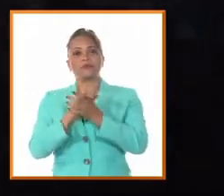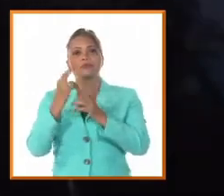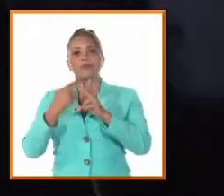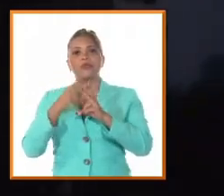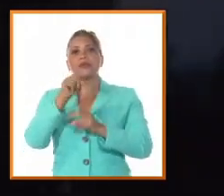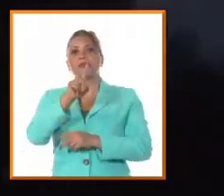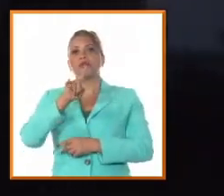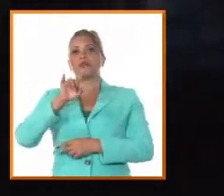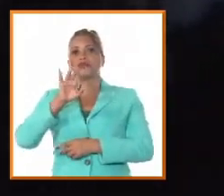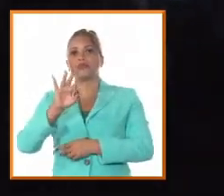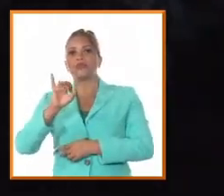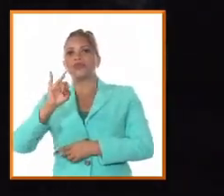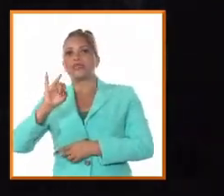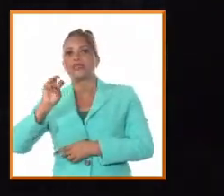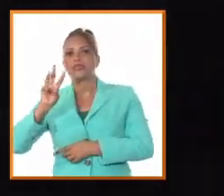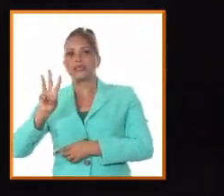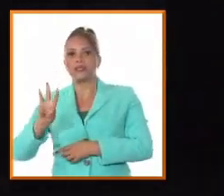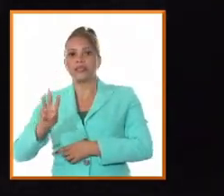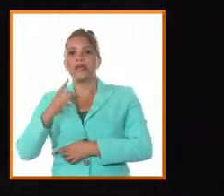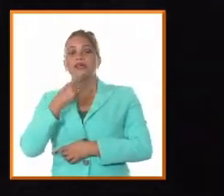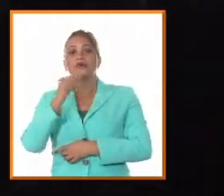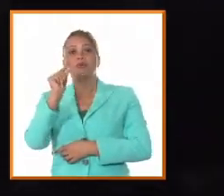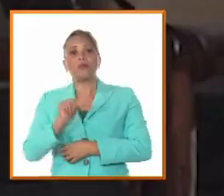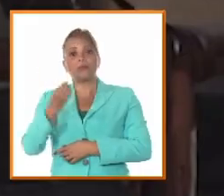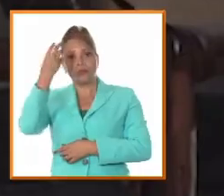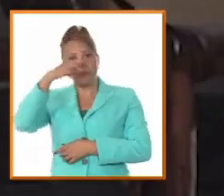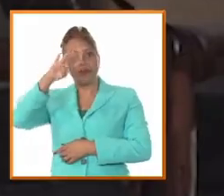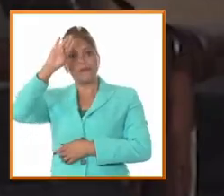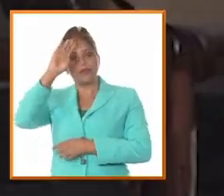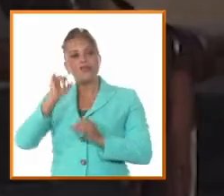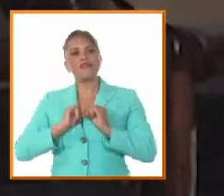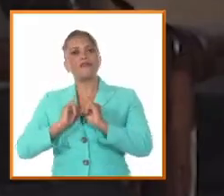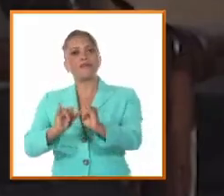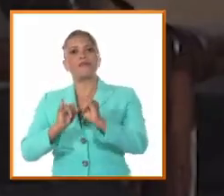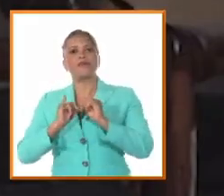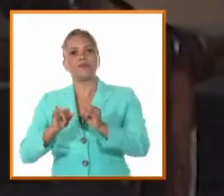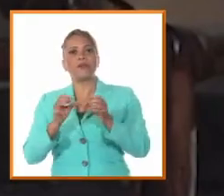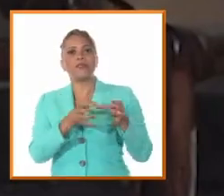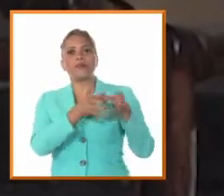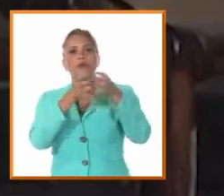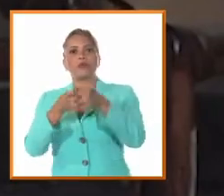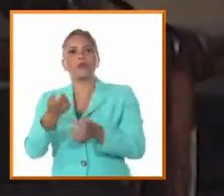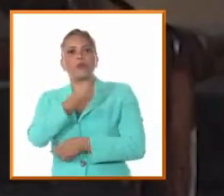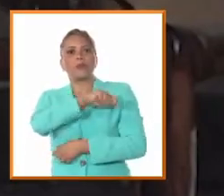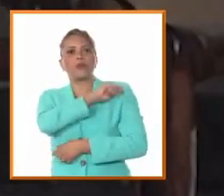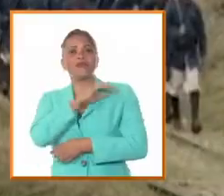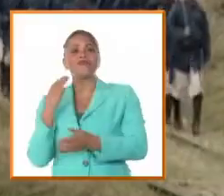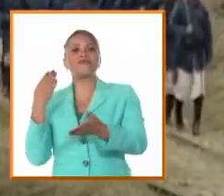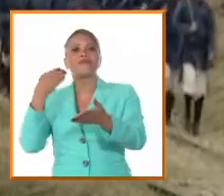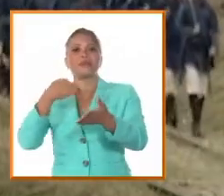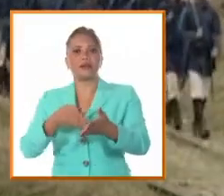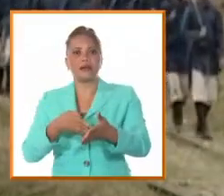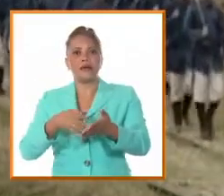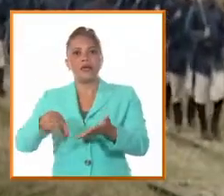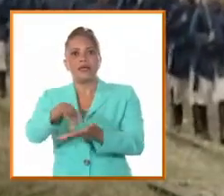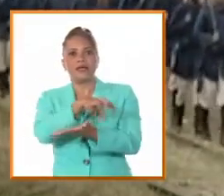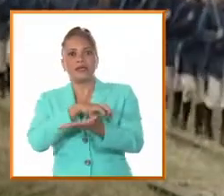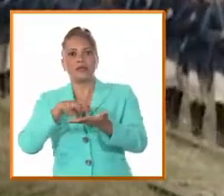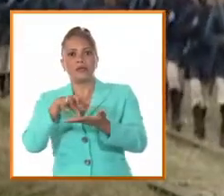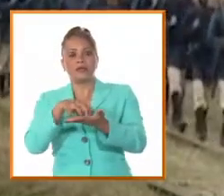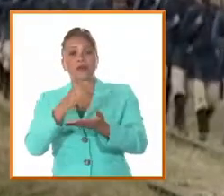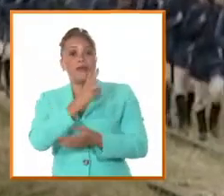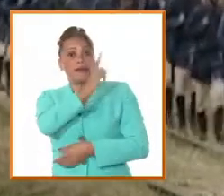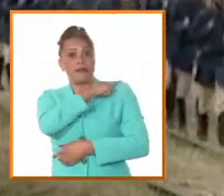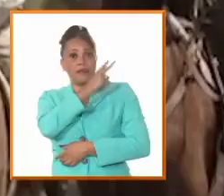1873, un mensajero mambín forma la presencia de tropas españolas en la cercanía del campamento insurrecto, y el mayor general